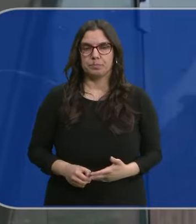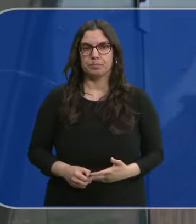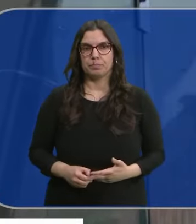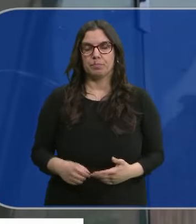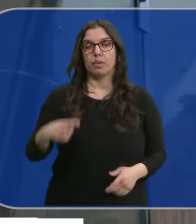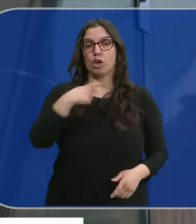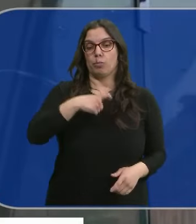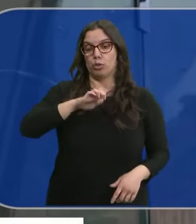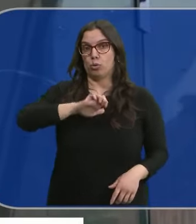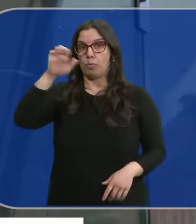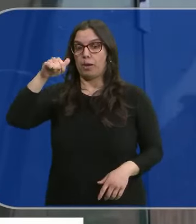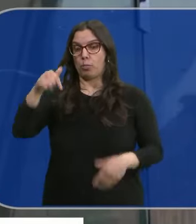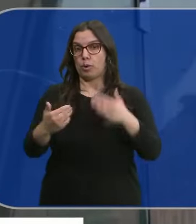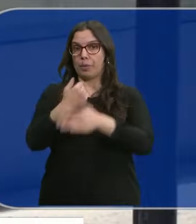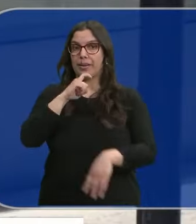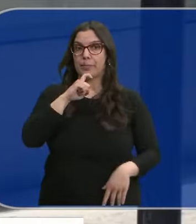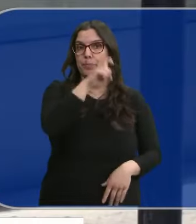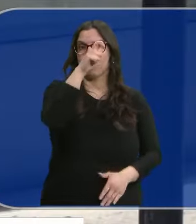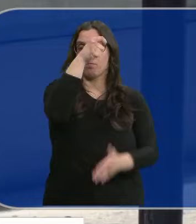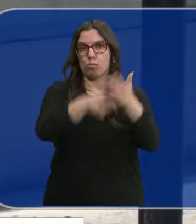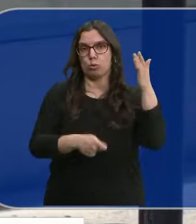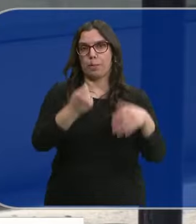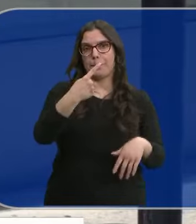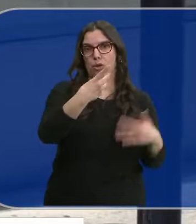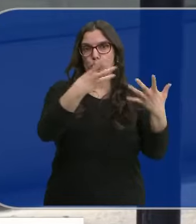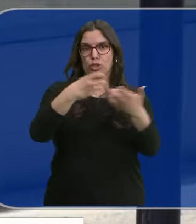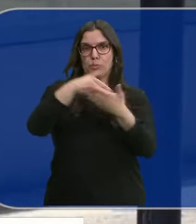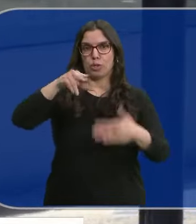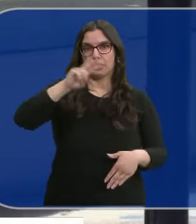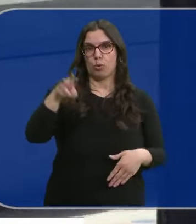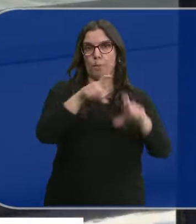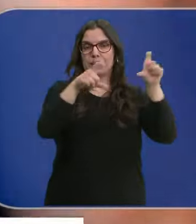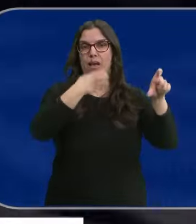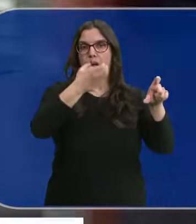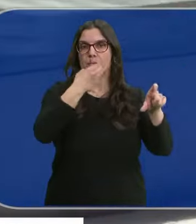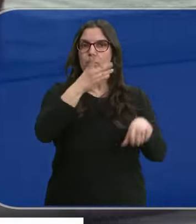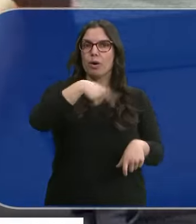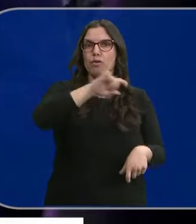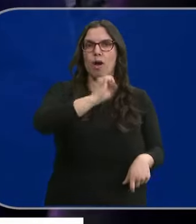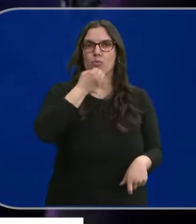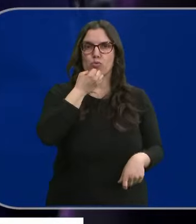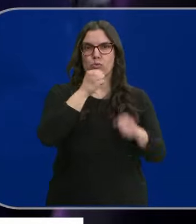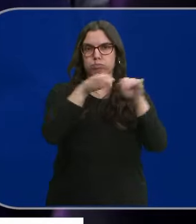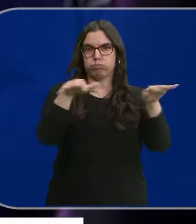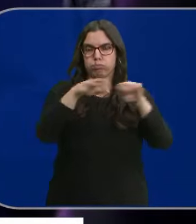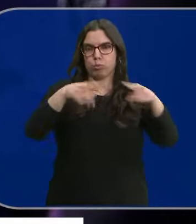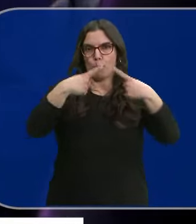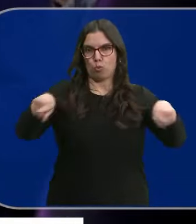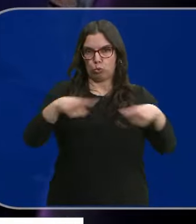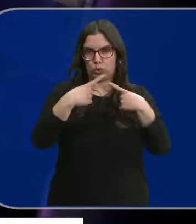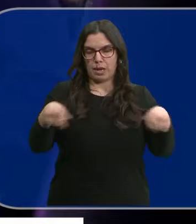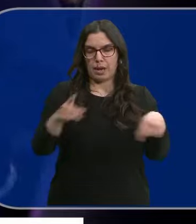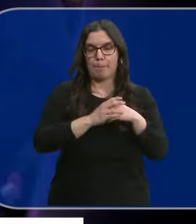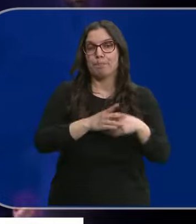La Comisión Europea ha anunciado esta mañana una multa de 1.800 millones de euros a Apple por abuso de la distribución de música en streaming.